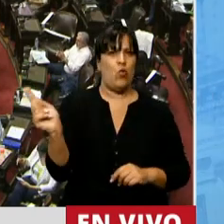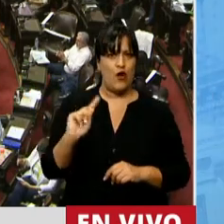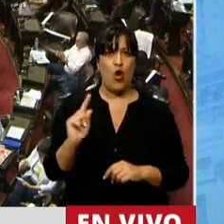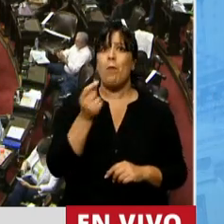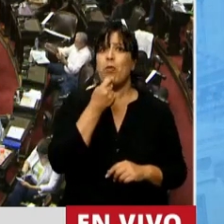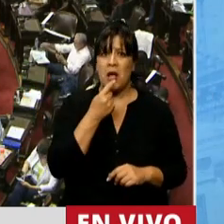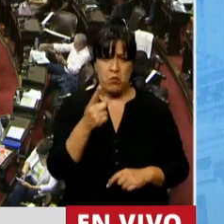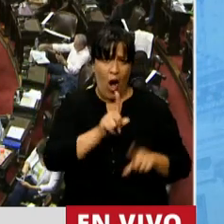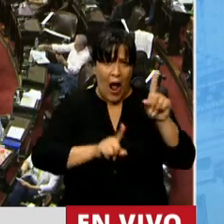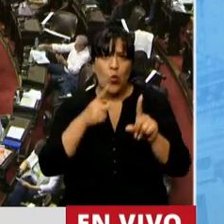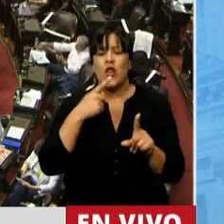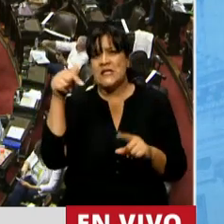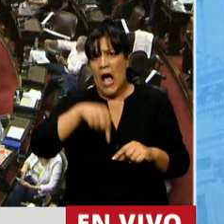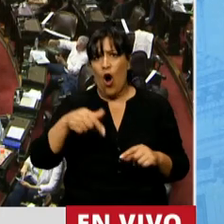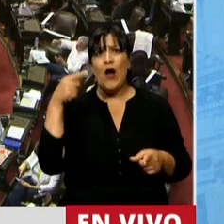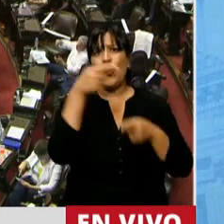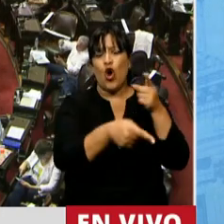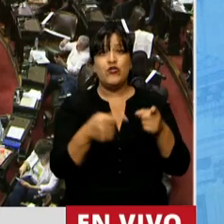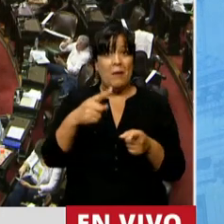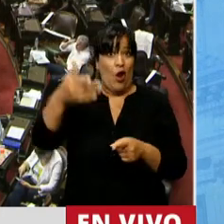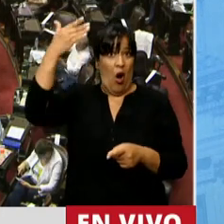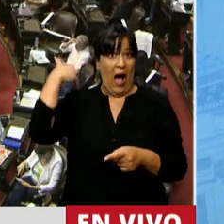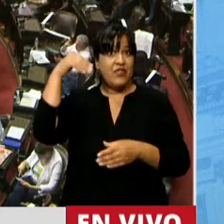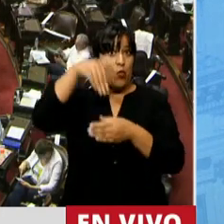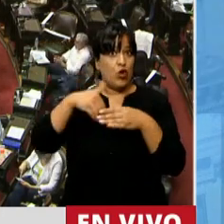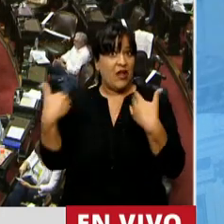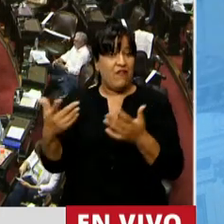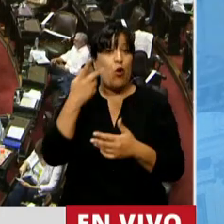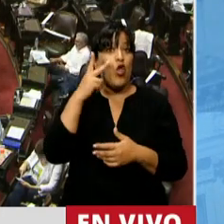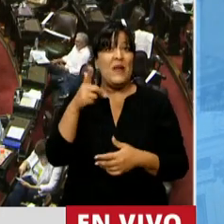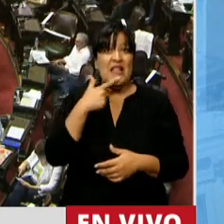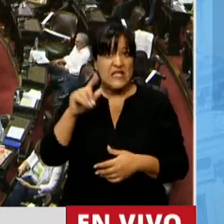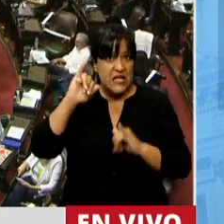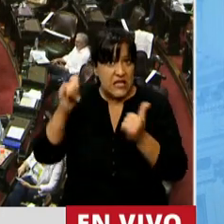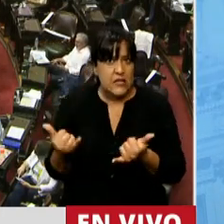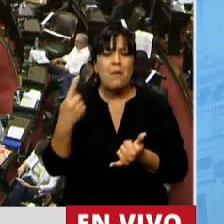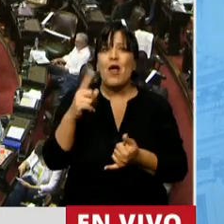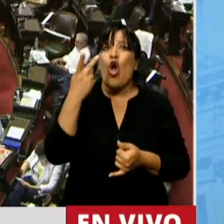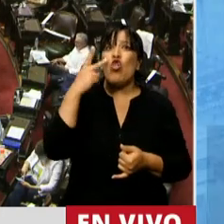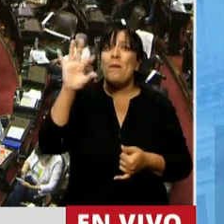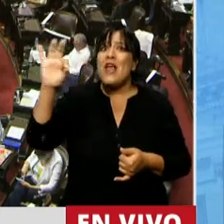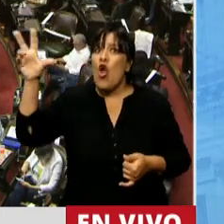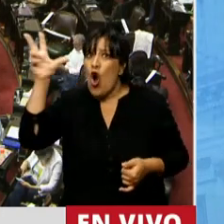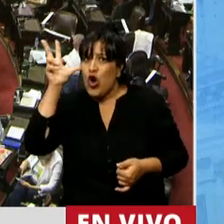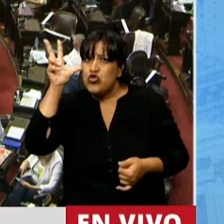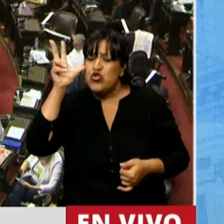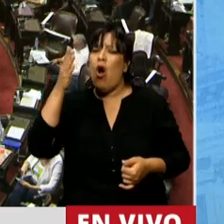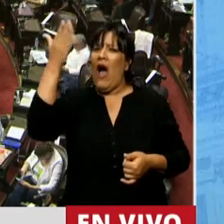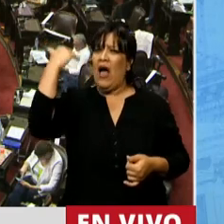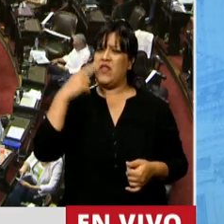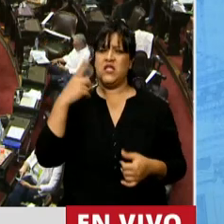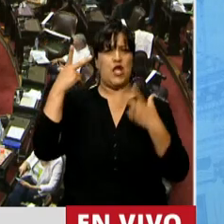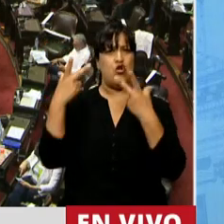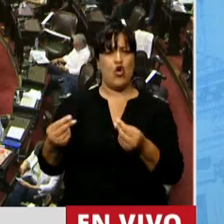y votaron en el 2017 el cambio de la fórmula, en el año 2008 se opusieron a la